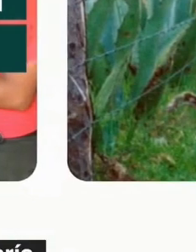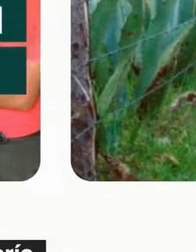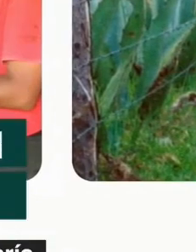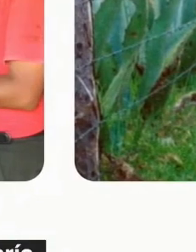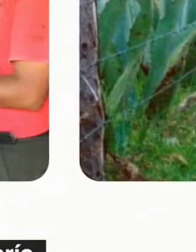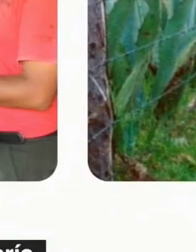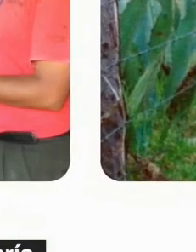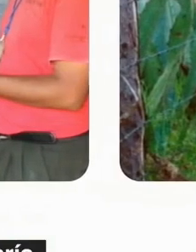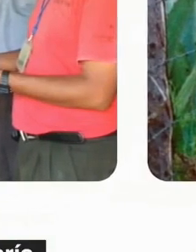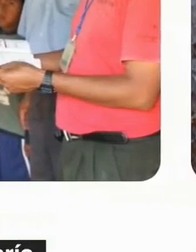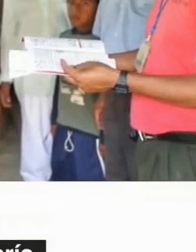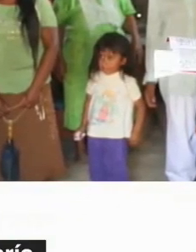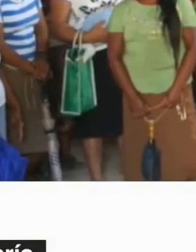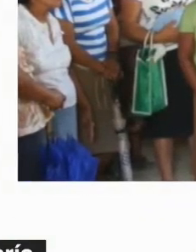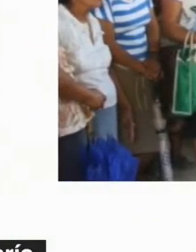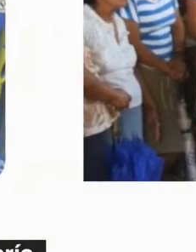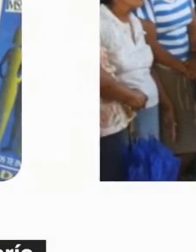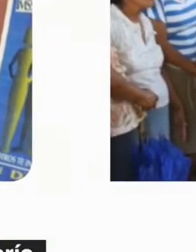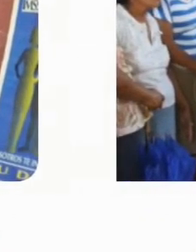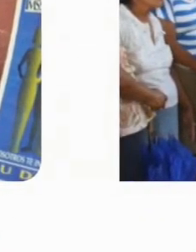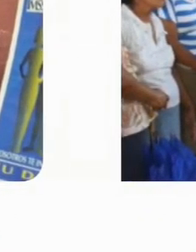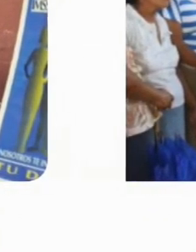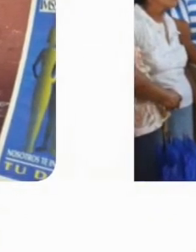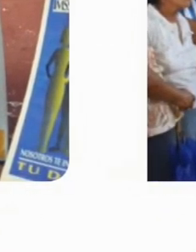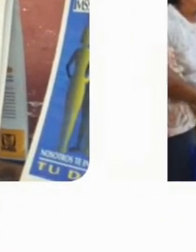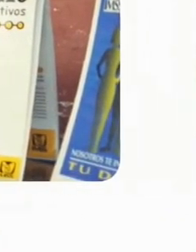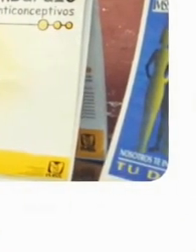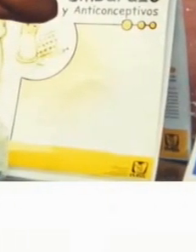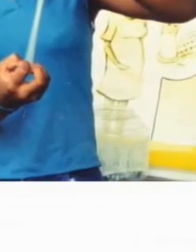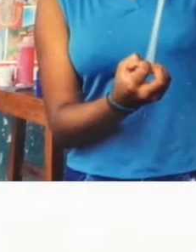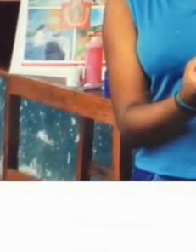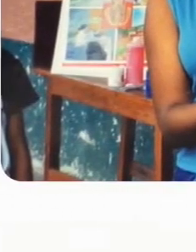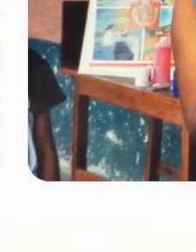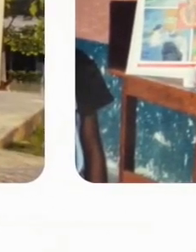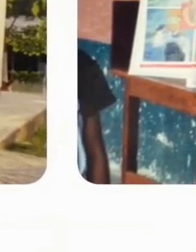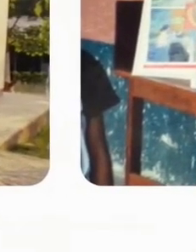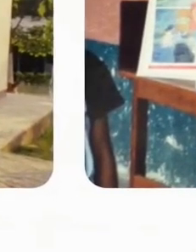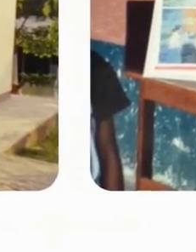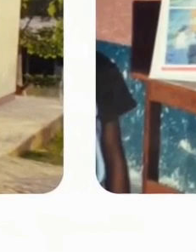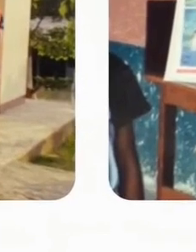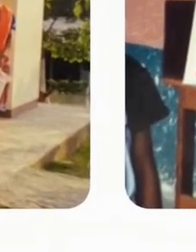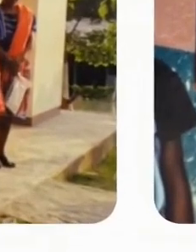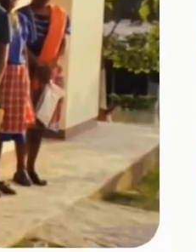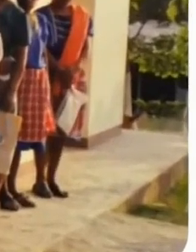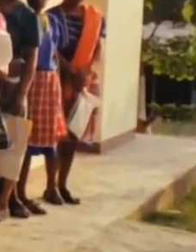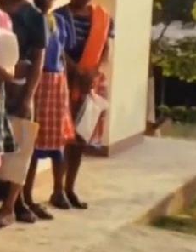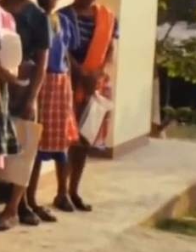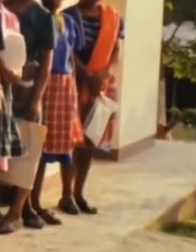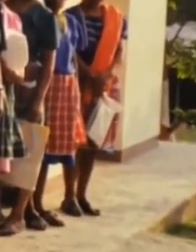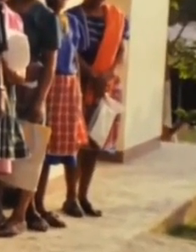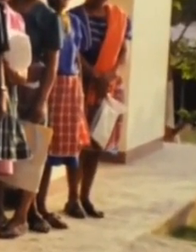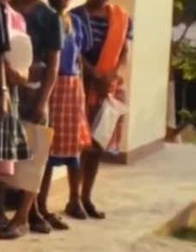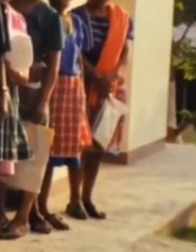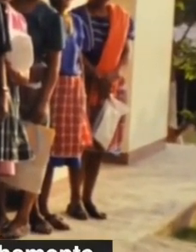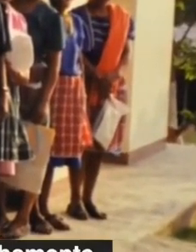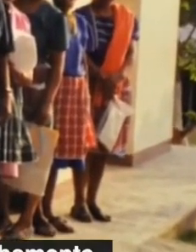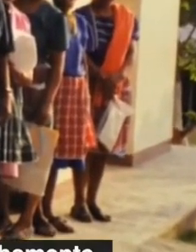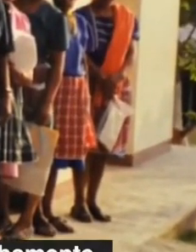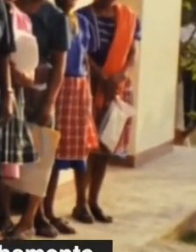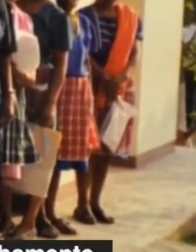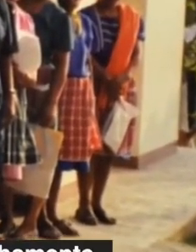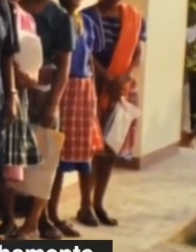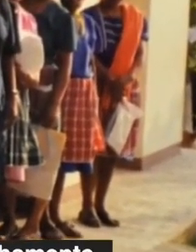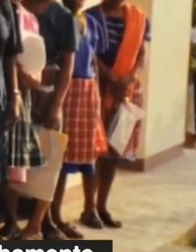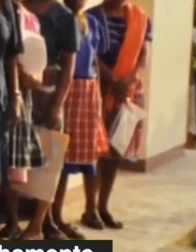primera vez, la atención primaria a la salud llegaría a los lugares más apartados y atendería a las personas que menos tienen. Su